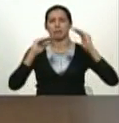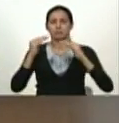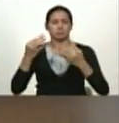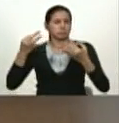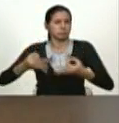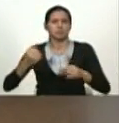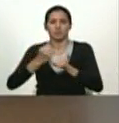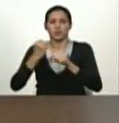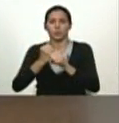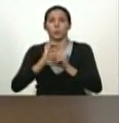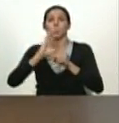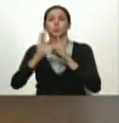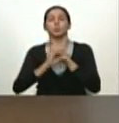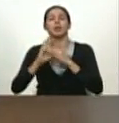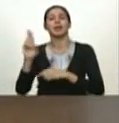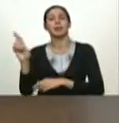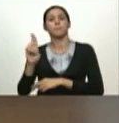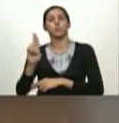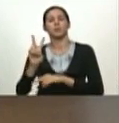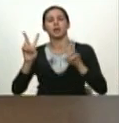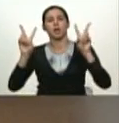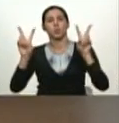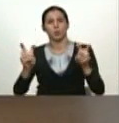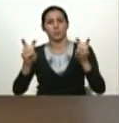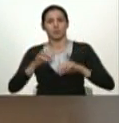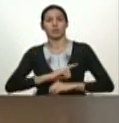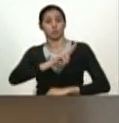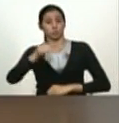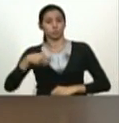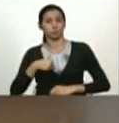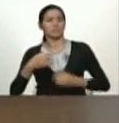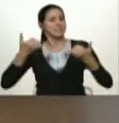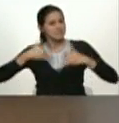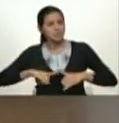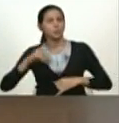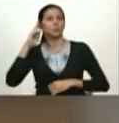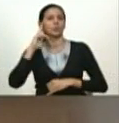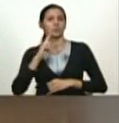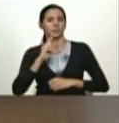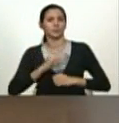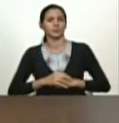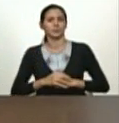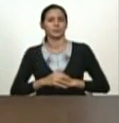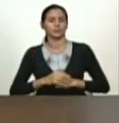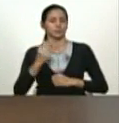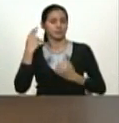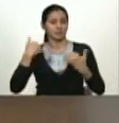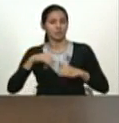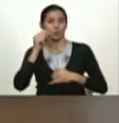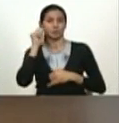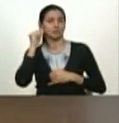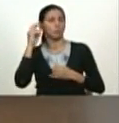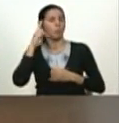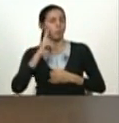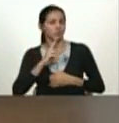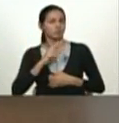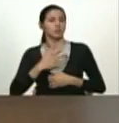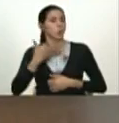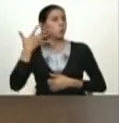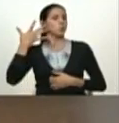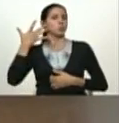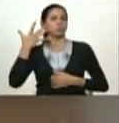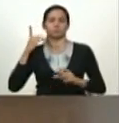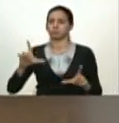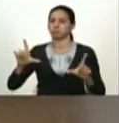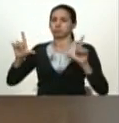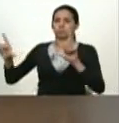en la cultura republicana nosotros somos sus hijos y sus hijas y nos sentimos orgullosos de llevar el retrato